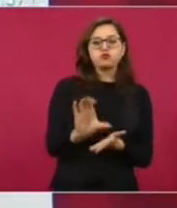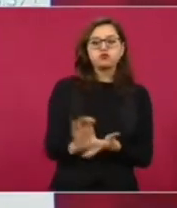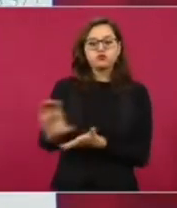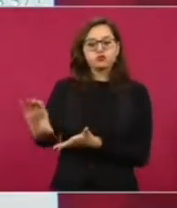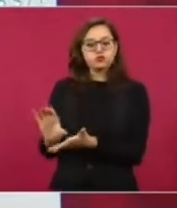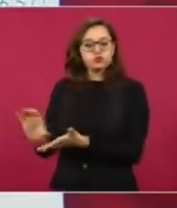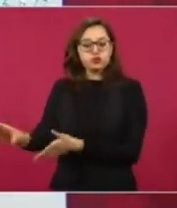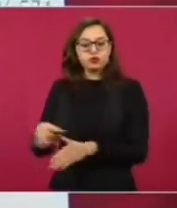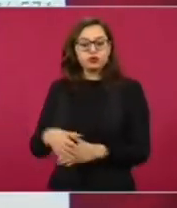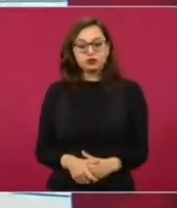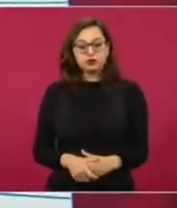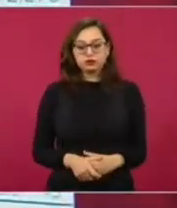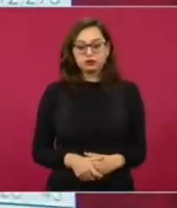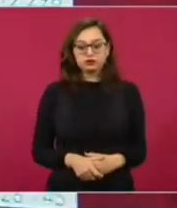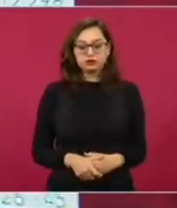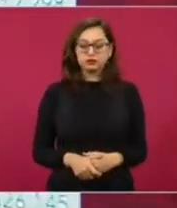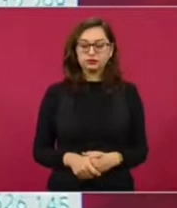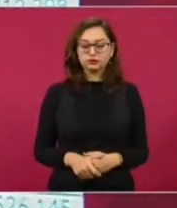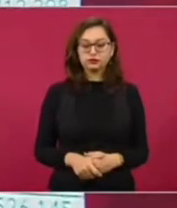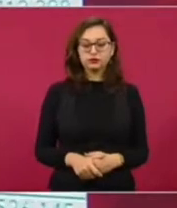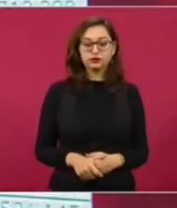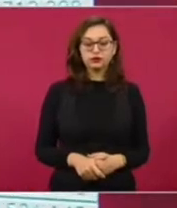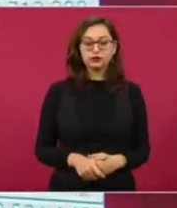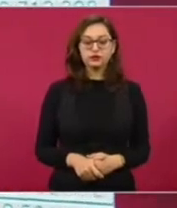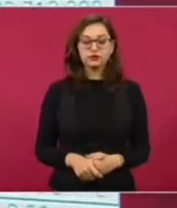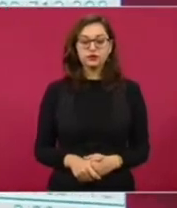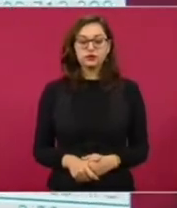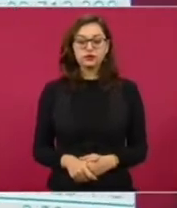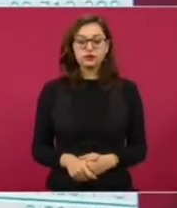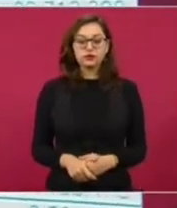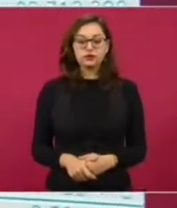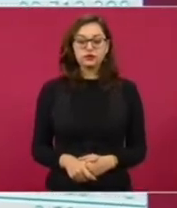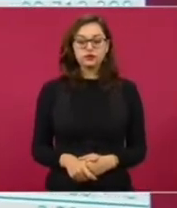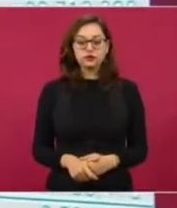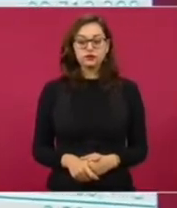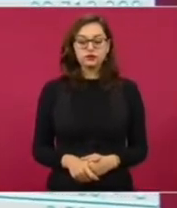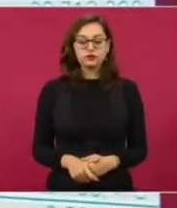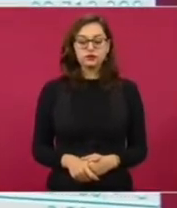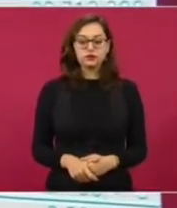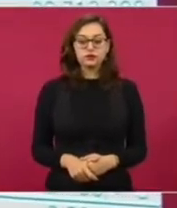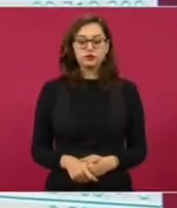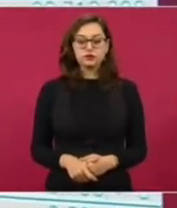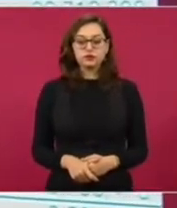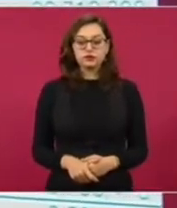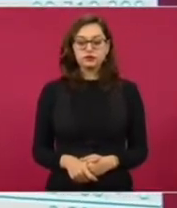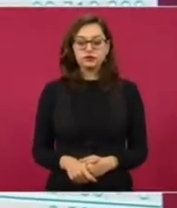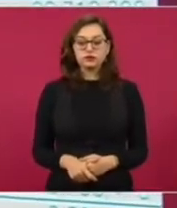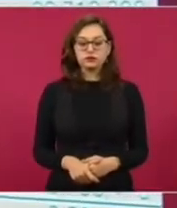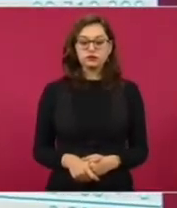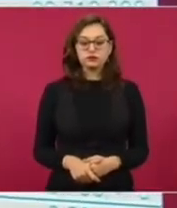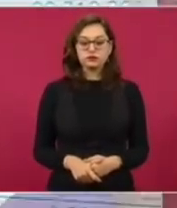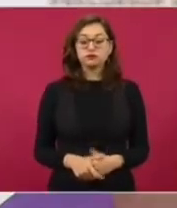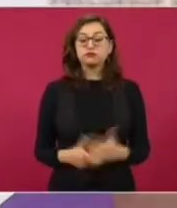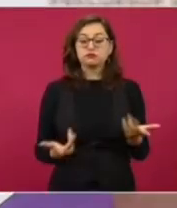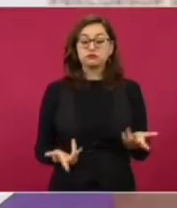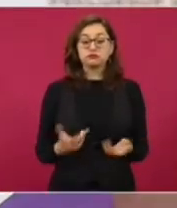Resulta que si cambian de trabajo en esos tres años,